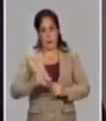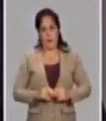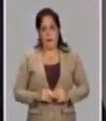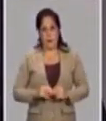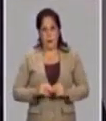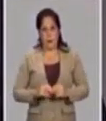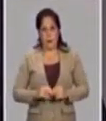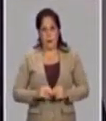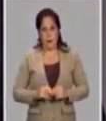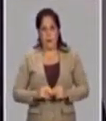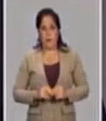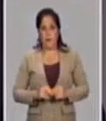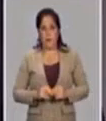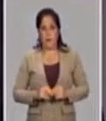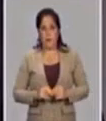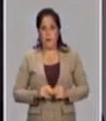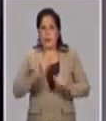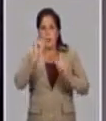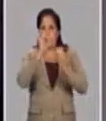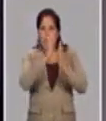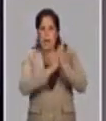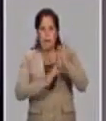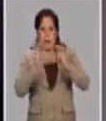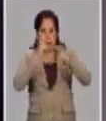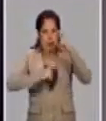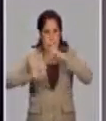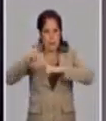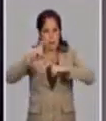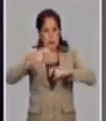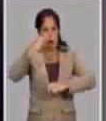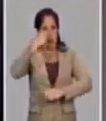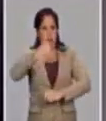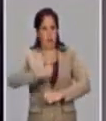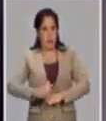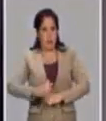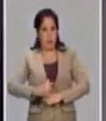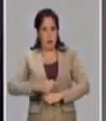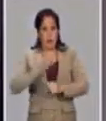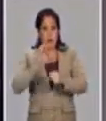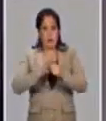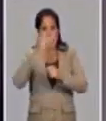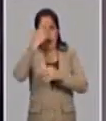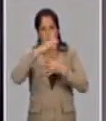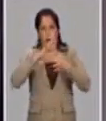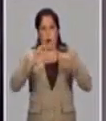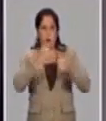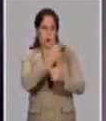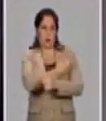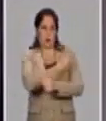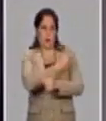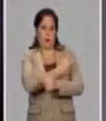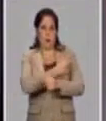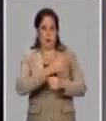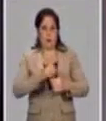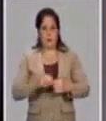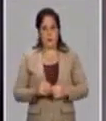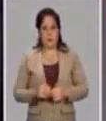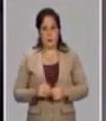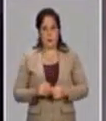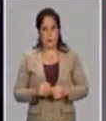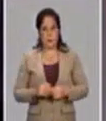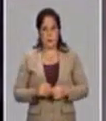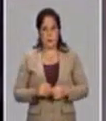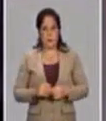sea, escasamente llevamos 6 meses de estudios clínicos, comenzaron en agosto, y